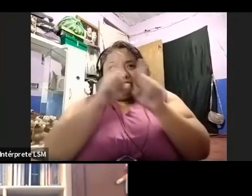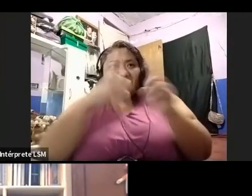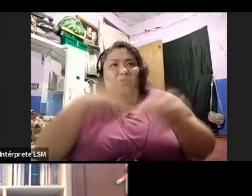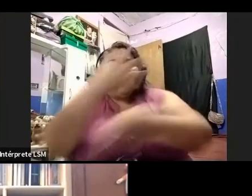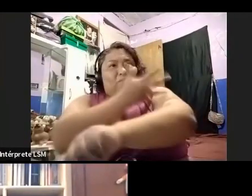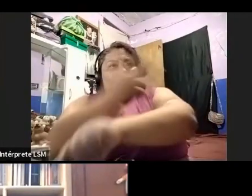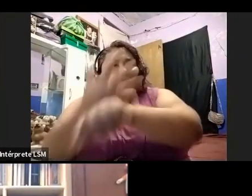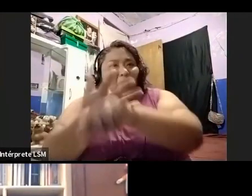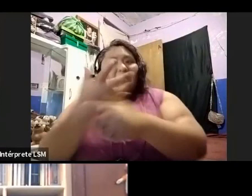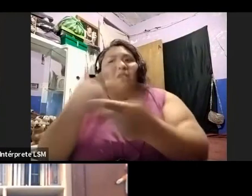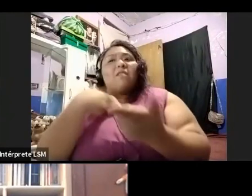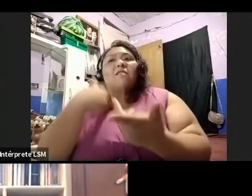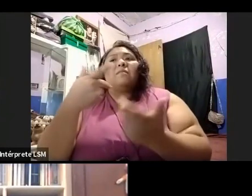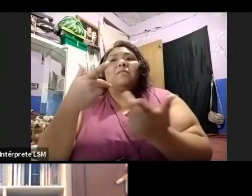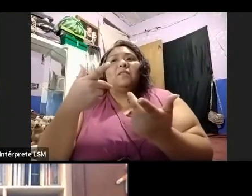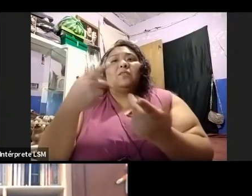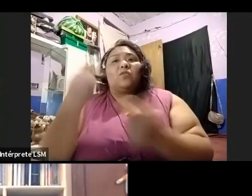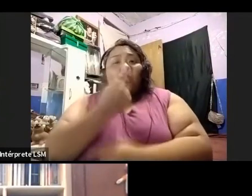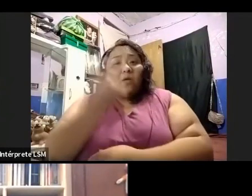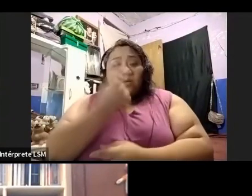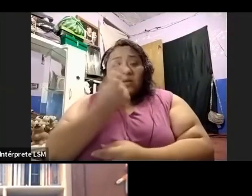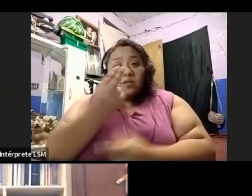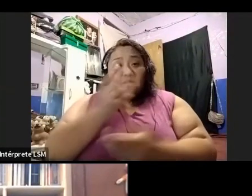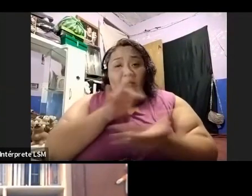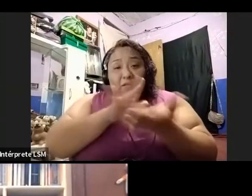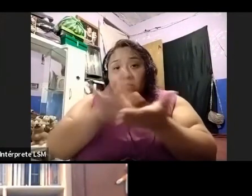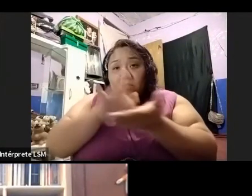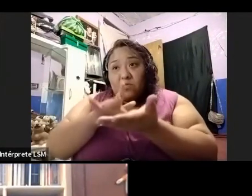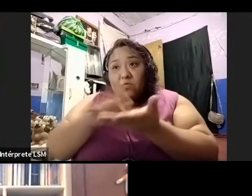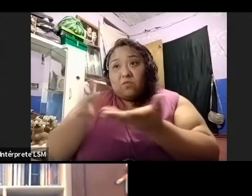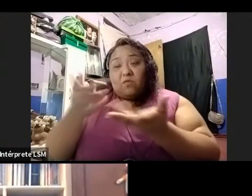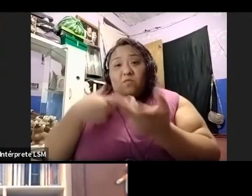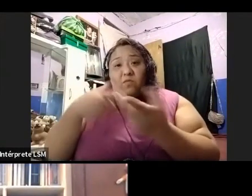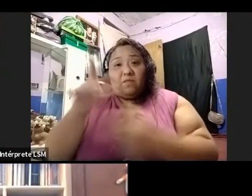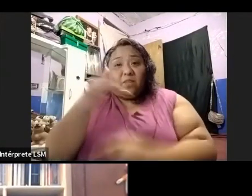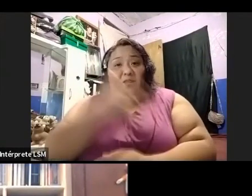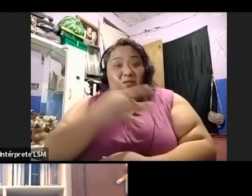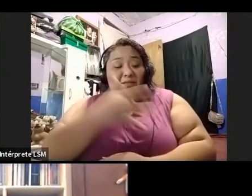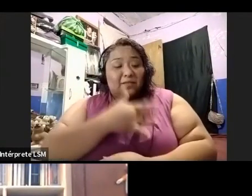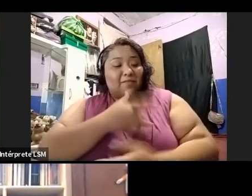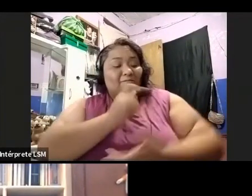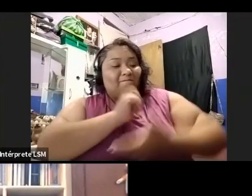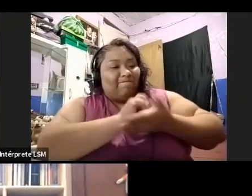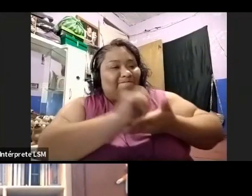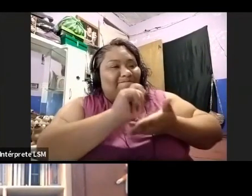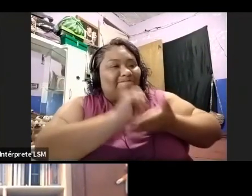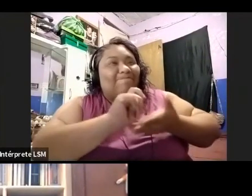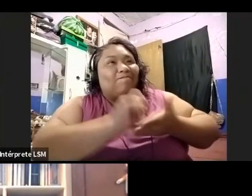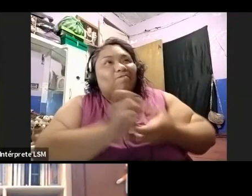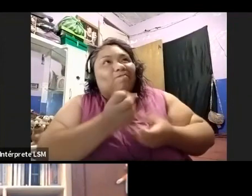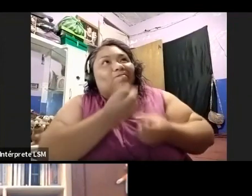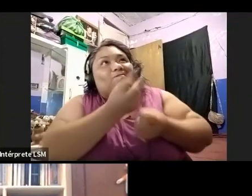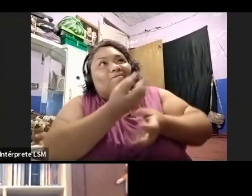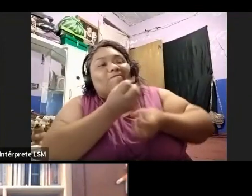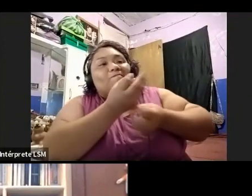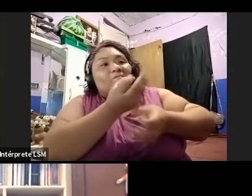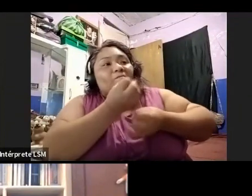en este tema, ¿no? De escribirle justo al corazón, de poder darnos este tiempo de